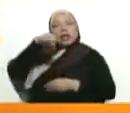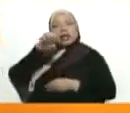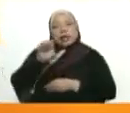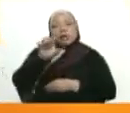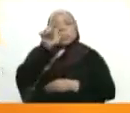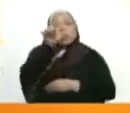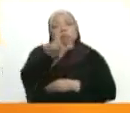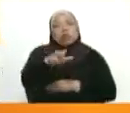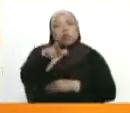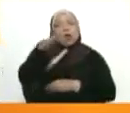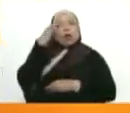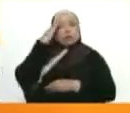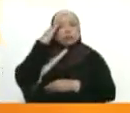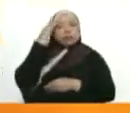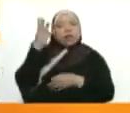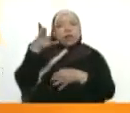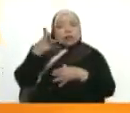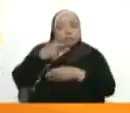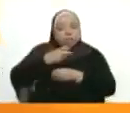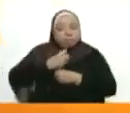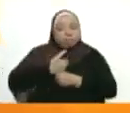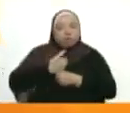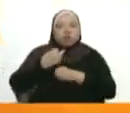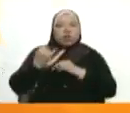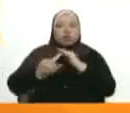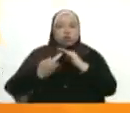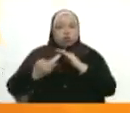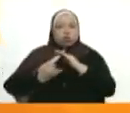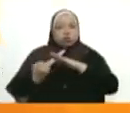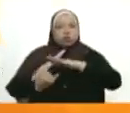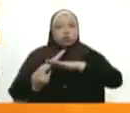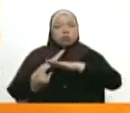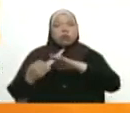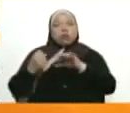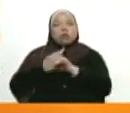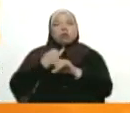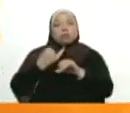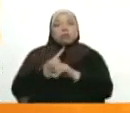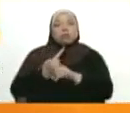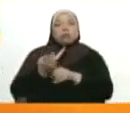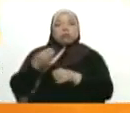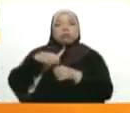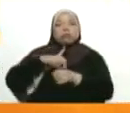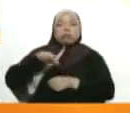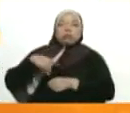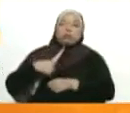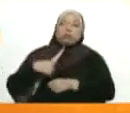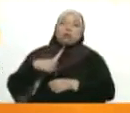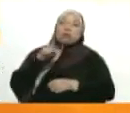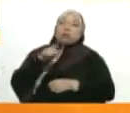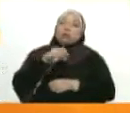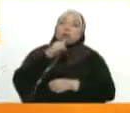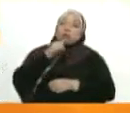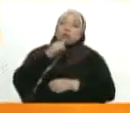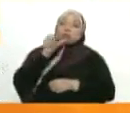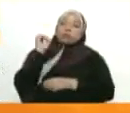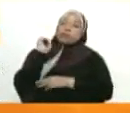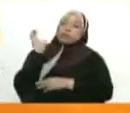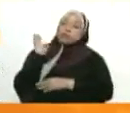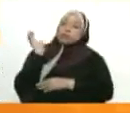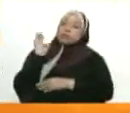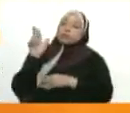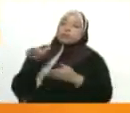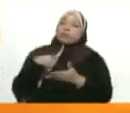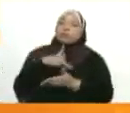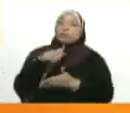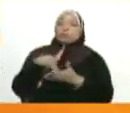ciudadano en sus instituciones, que todo lo previsto dentro de nuestras obligaciones, en la Asamblea Nacional las